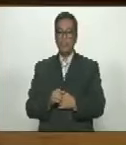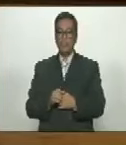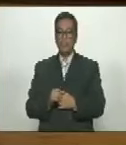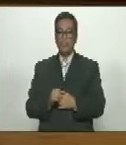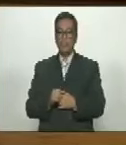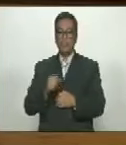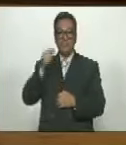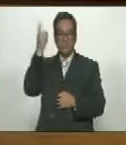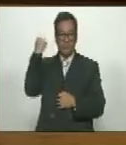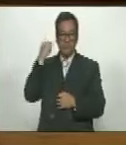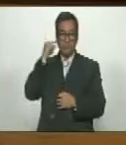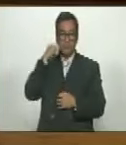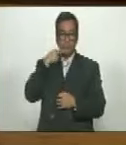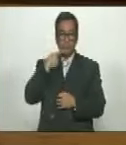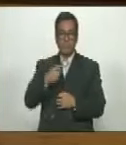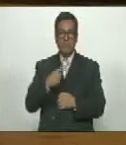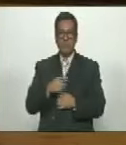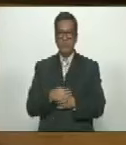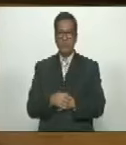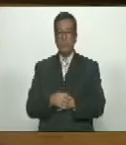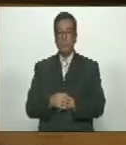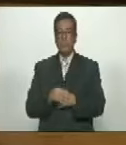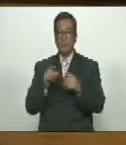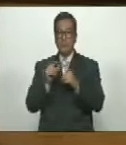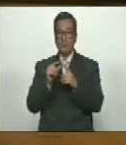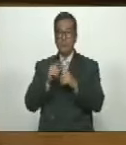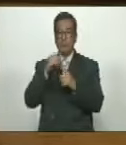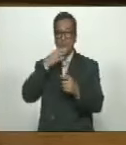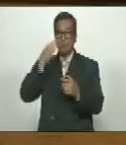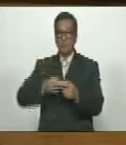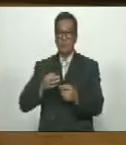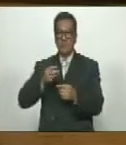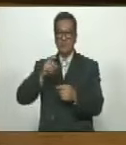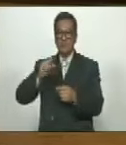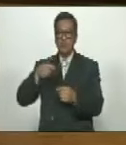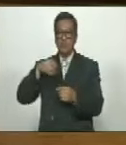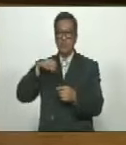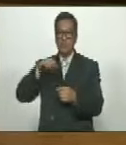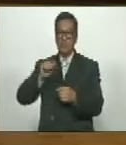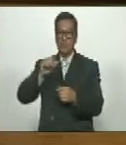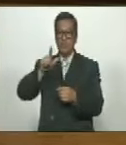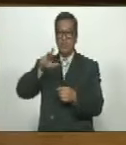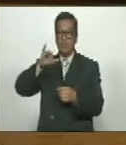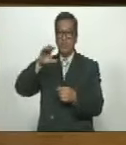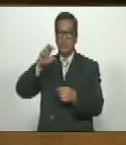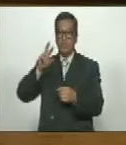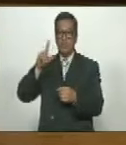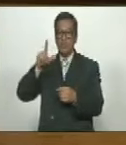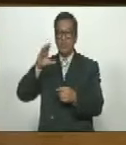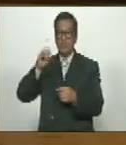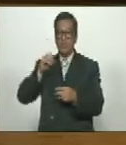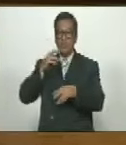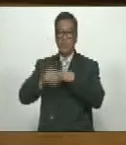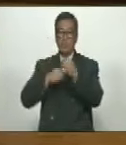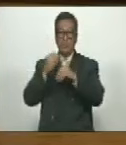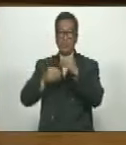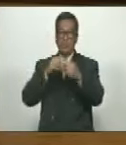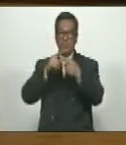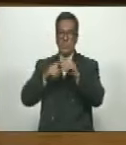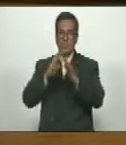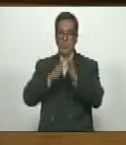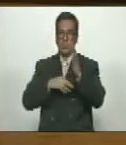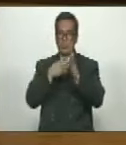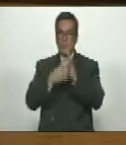ayer decíamos que una frase cierta de Galileo Galilei porque aquella de que Dios habla por las matemáticas atribuida a